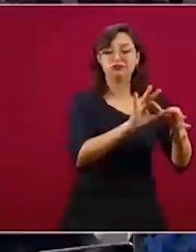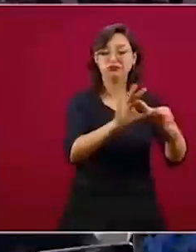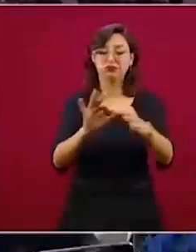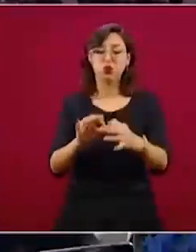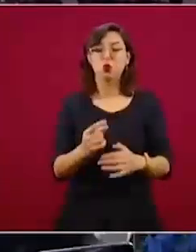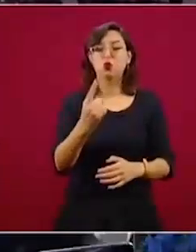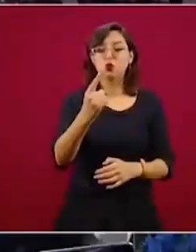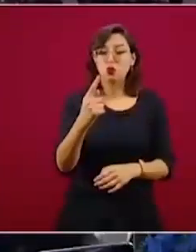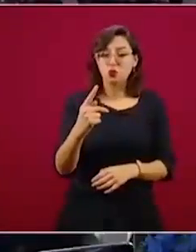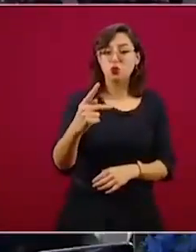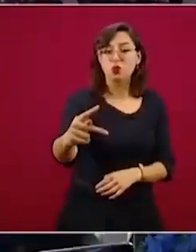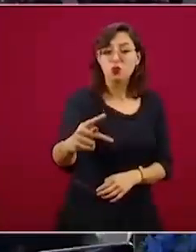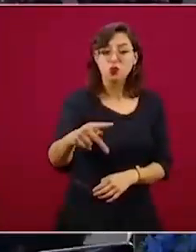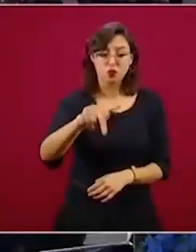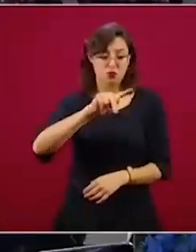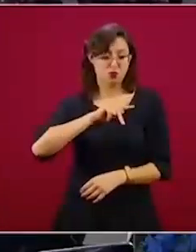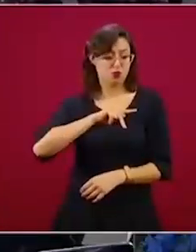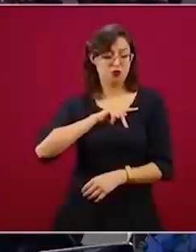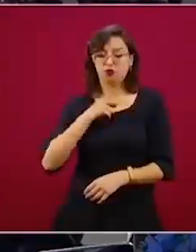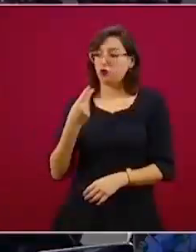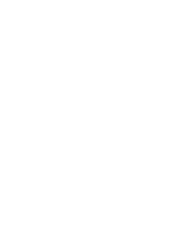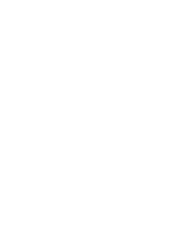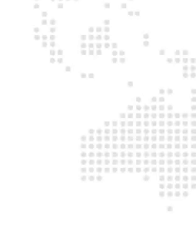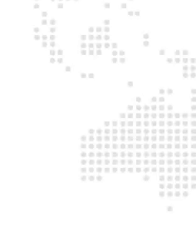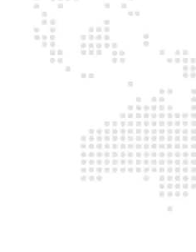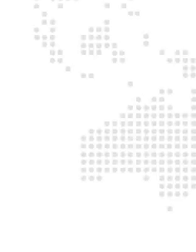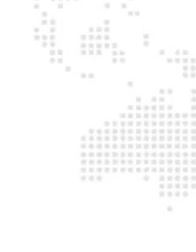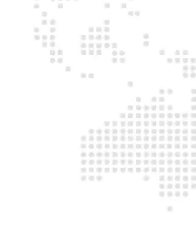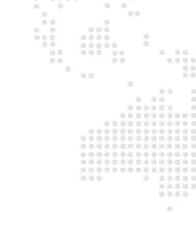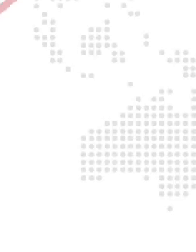mi México, nuestro México y tenemos que trabajar todos.